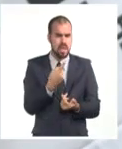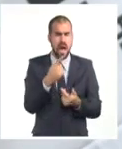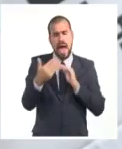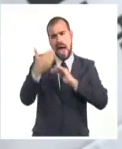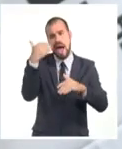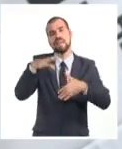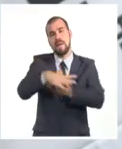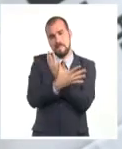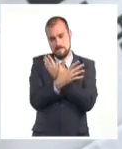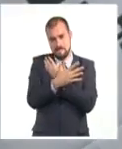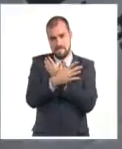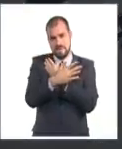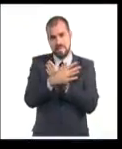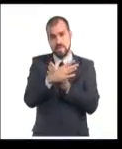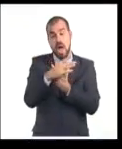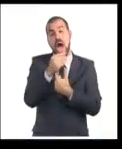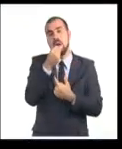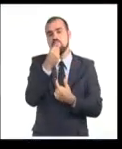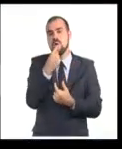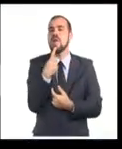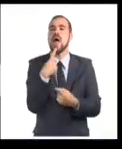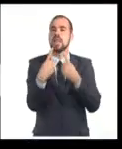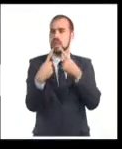Cuba, Dan Chávez, me diera una entrevista.